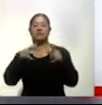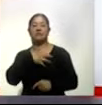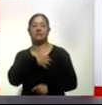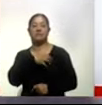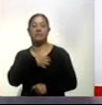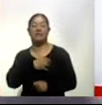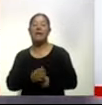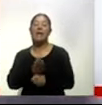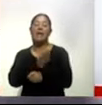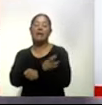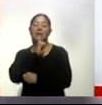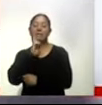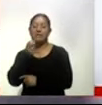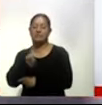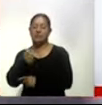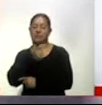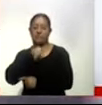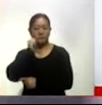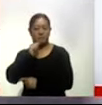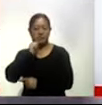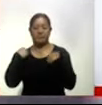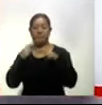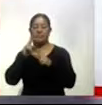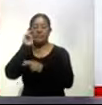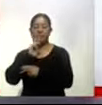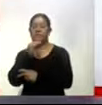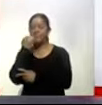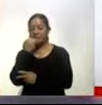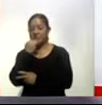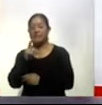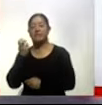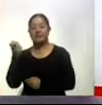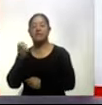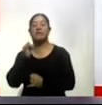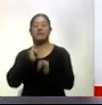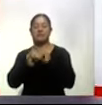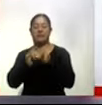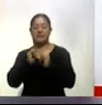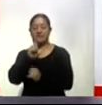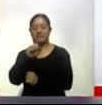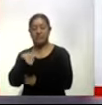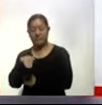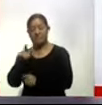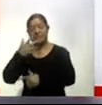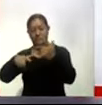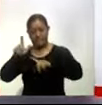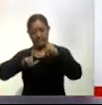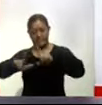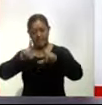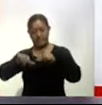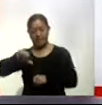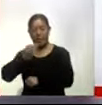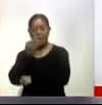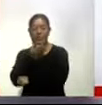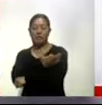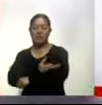Y antes de ir a las noticias, saludo como siempre a la maestra Miroslava Amador. Ella es intérpreta en lengua de señas mexicana, quien estará esta